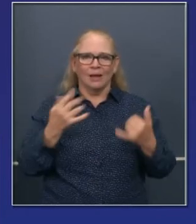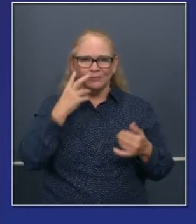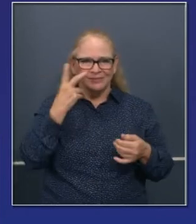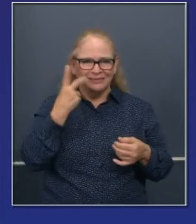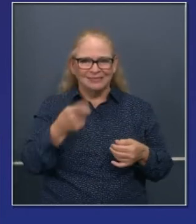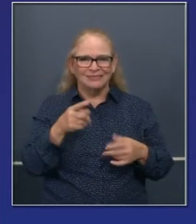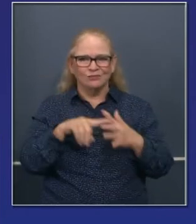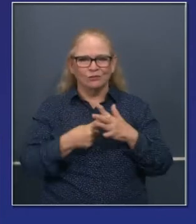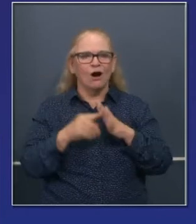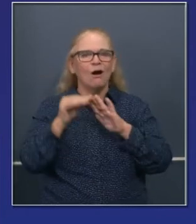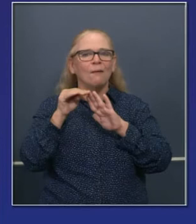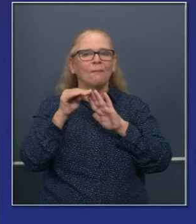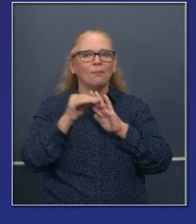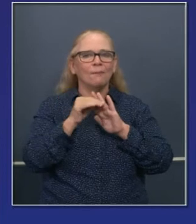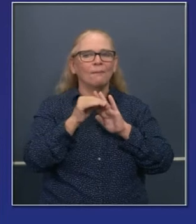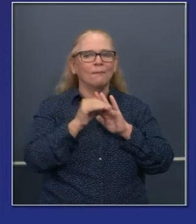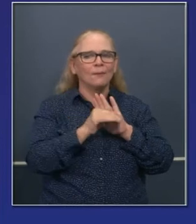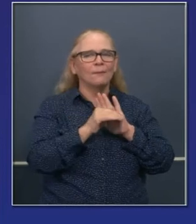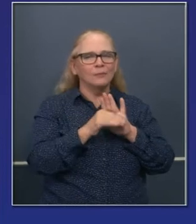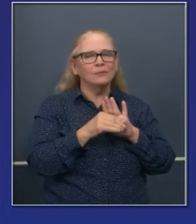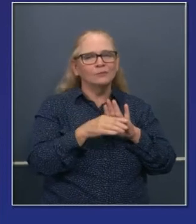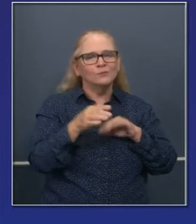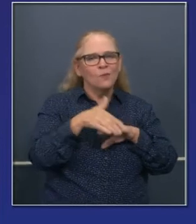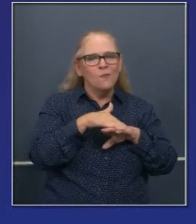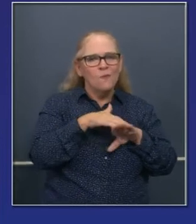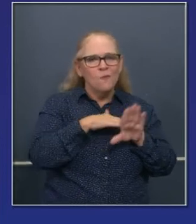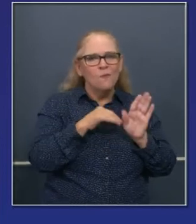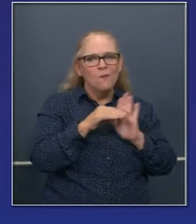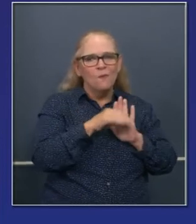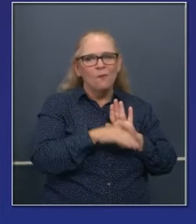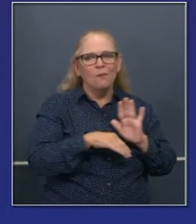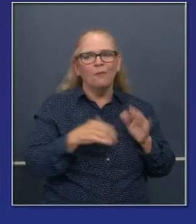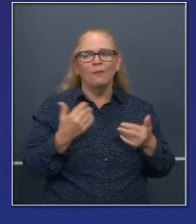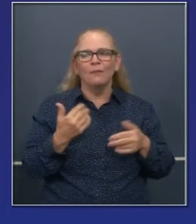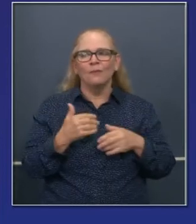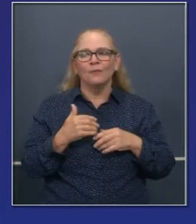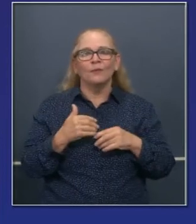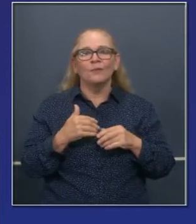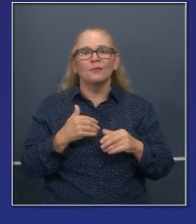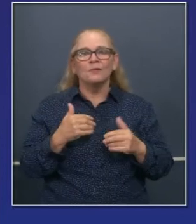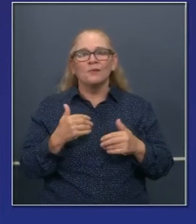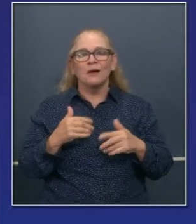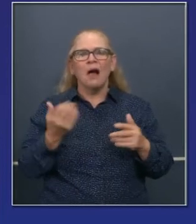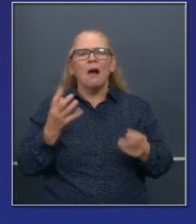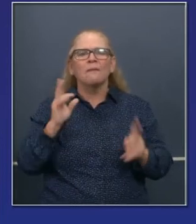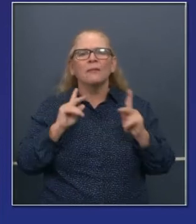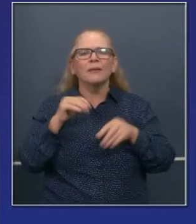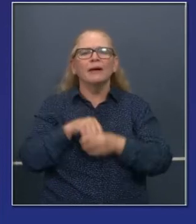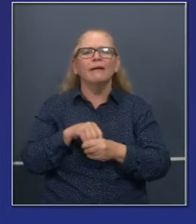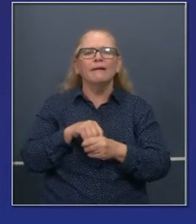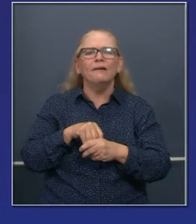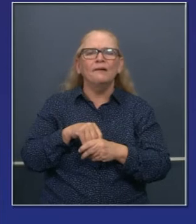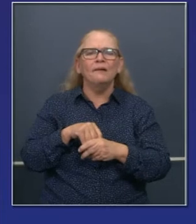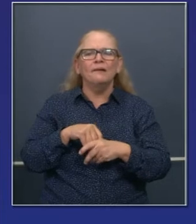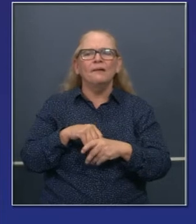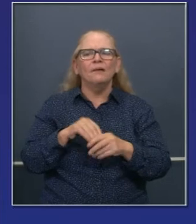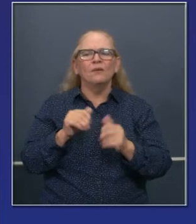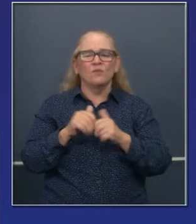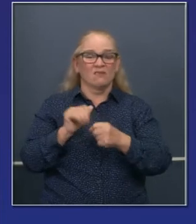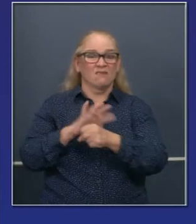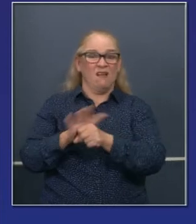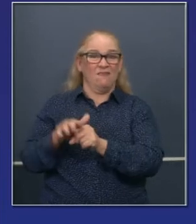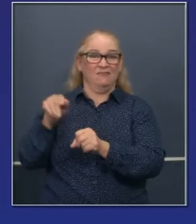es de 5,442, que representa el 7% de la capacidad del sistema de salud.